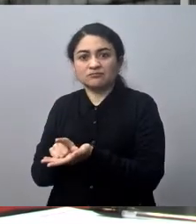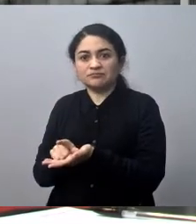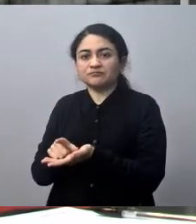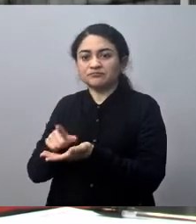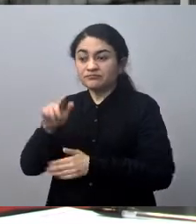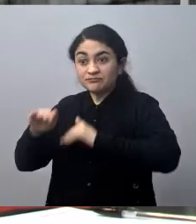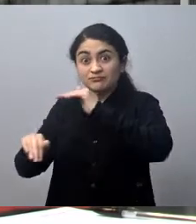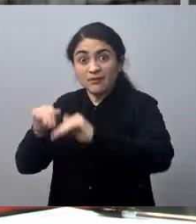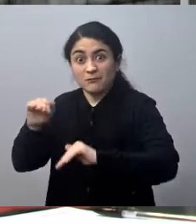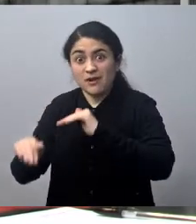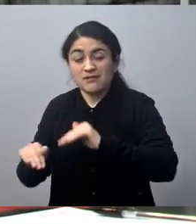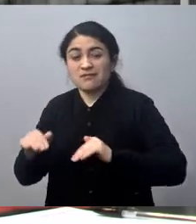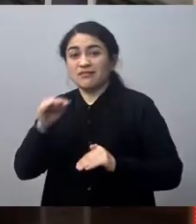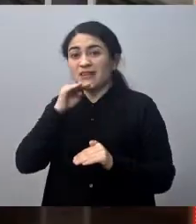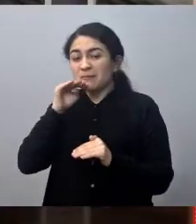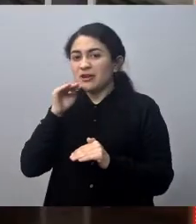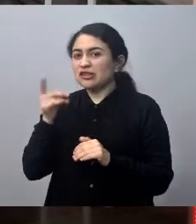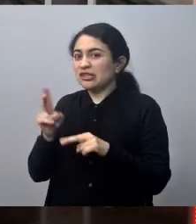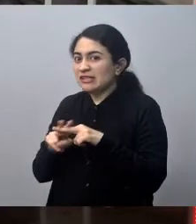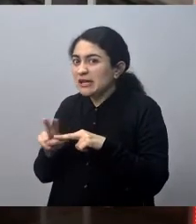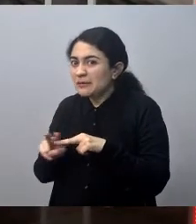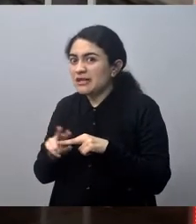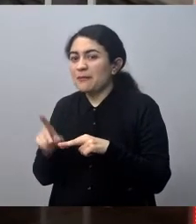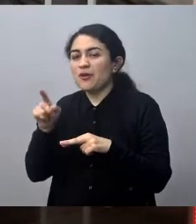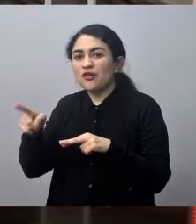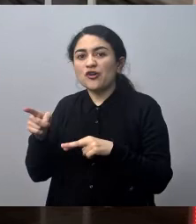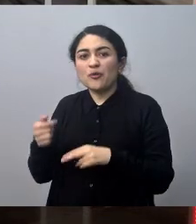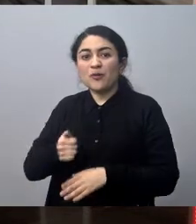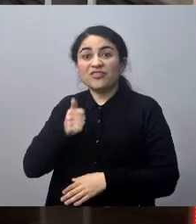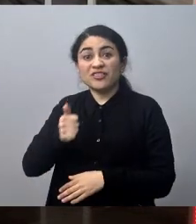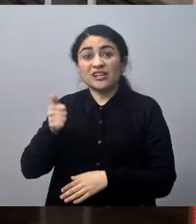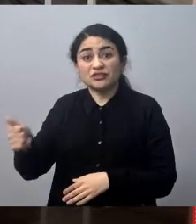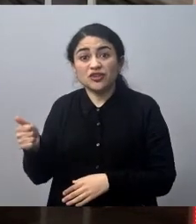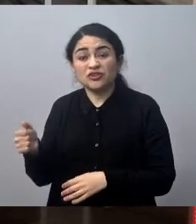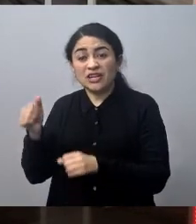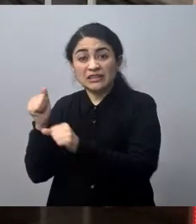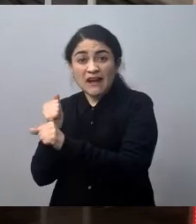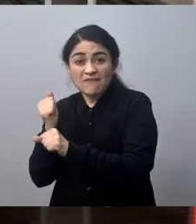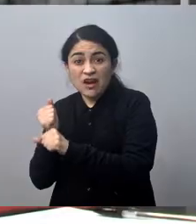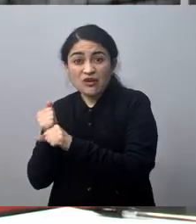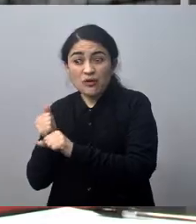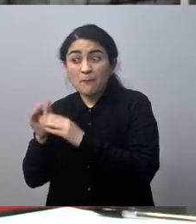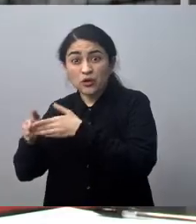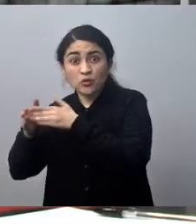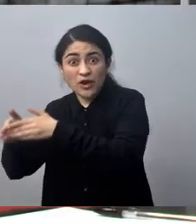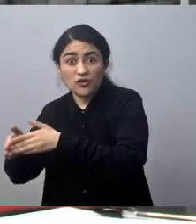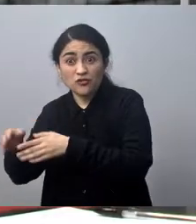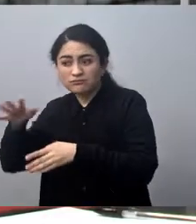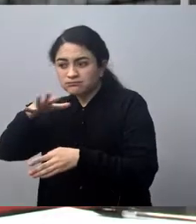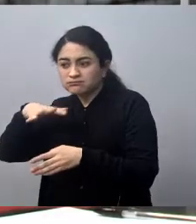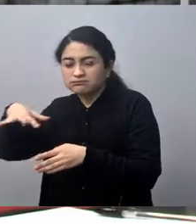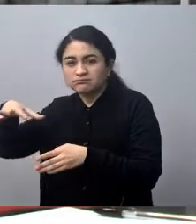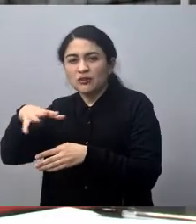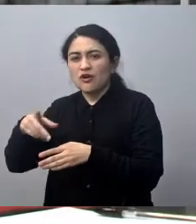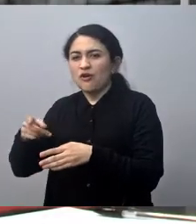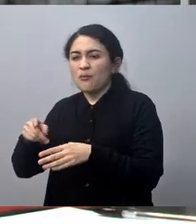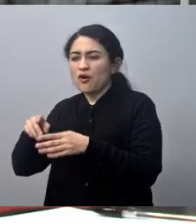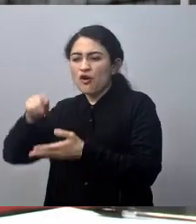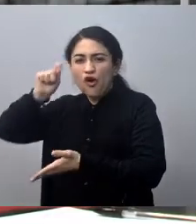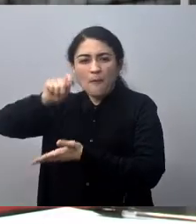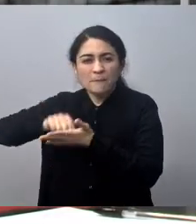pero independiente de eso, también estamos haciendo trabajo con la DOP, que es la Dirección de Obras Portuarias, donde hemos firmado un convenio y se está trabajando un tremendo equipo